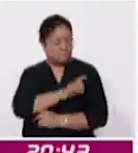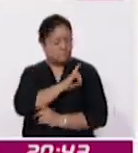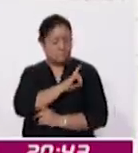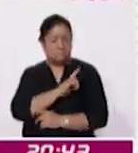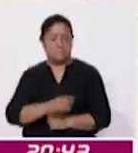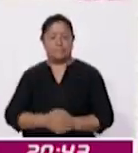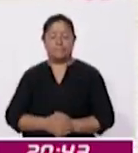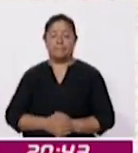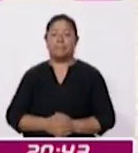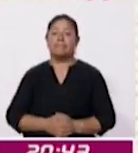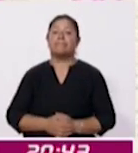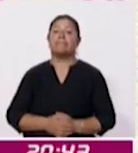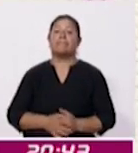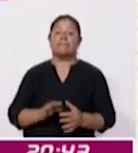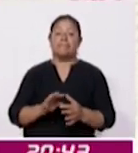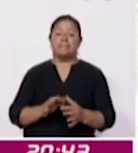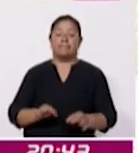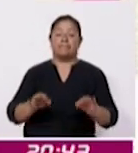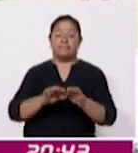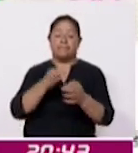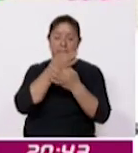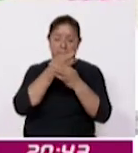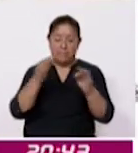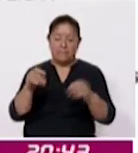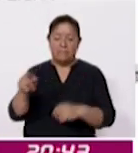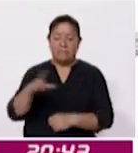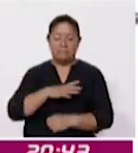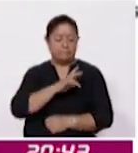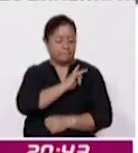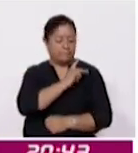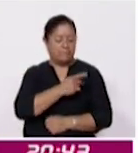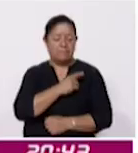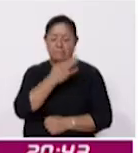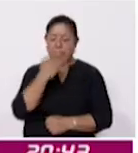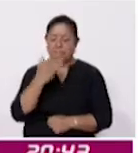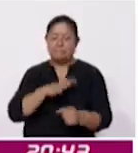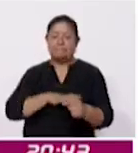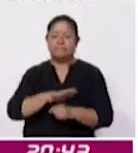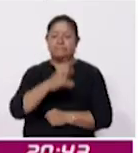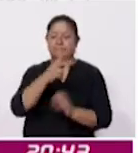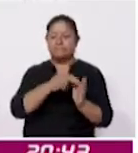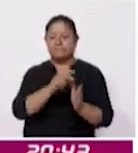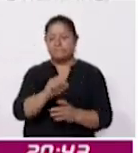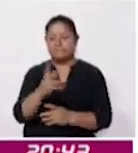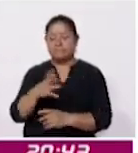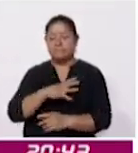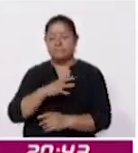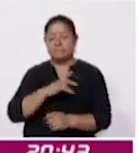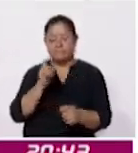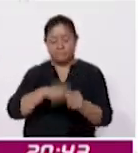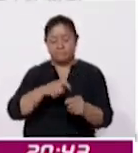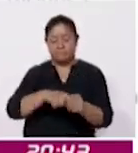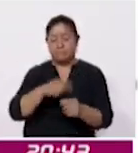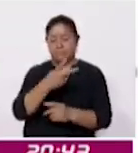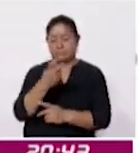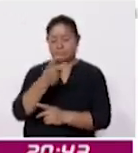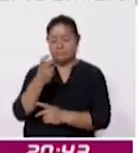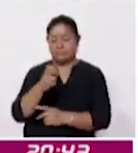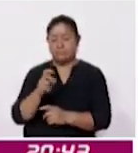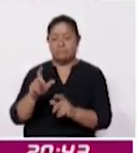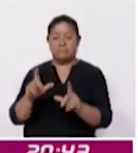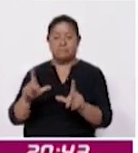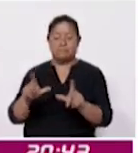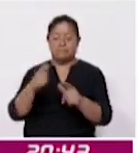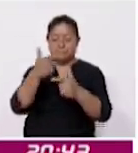cabe destacar que en la convocatoria de a que sabe la patria 2024 se inscribieron 200 recetas de las cuales